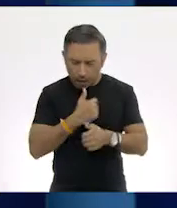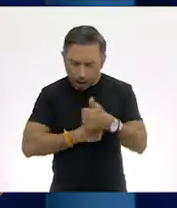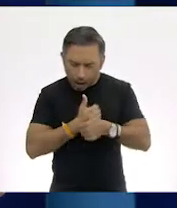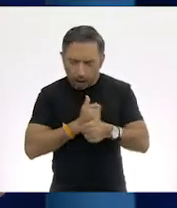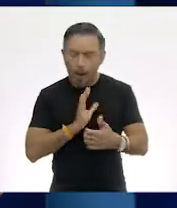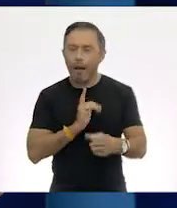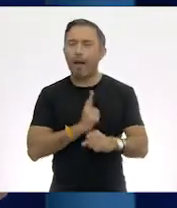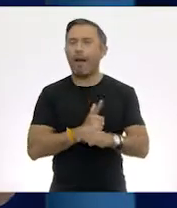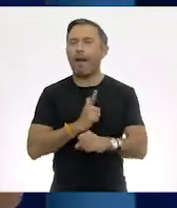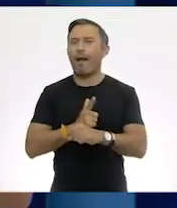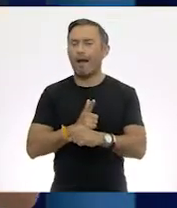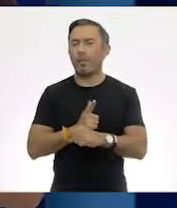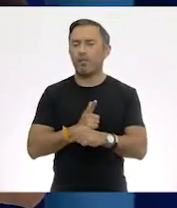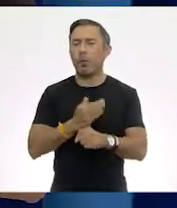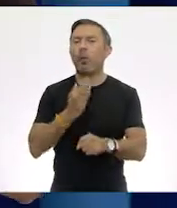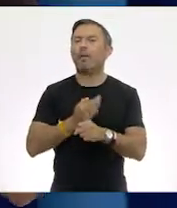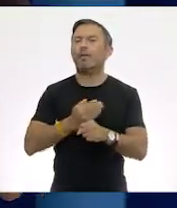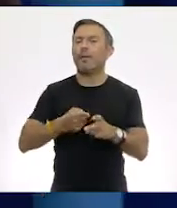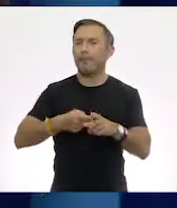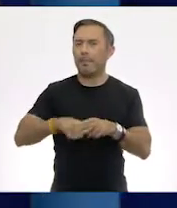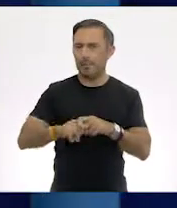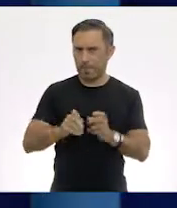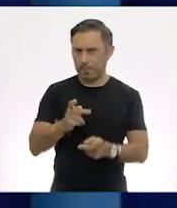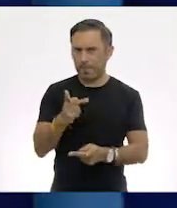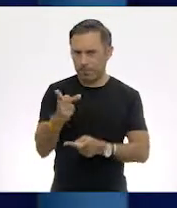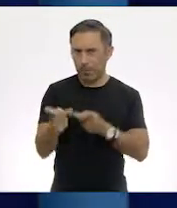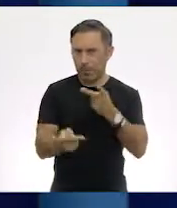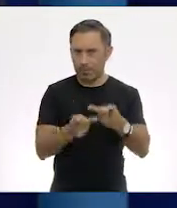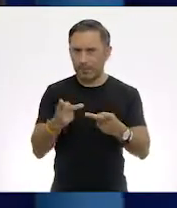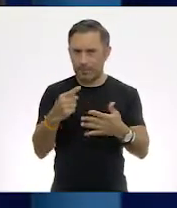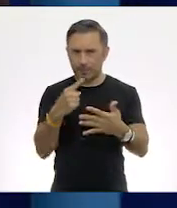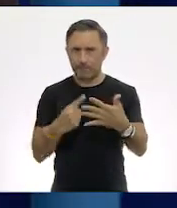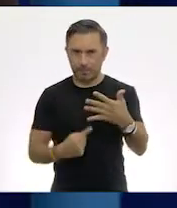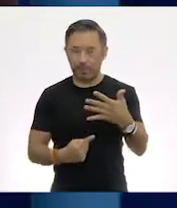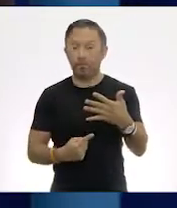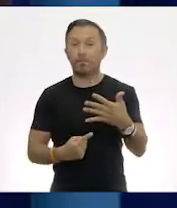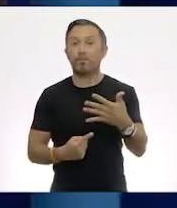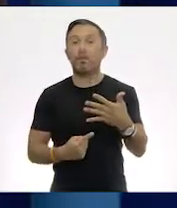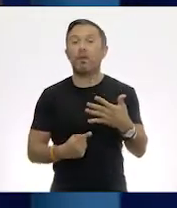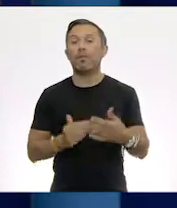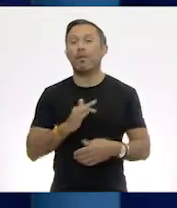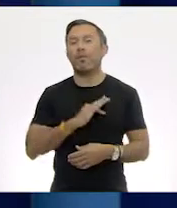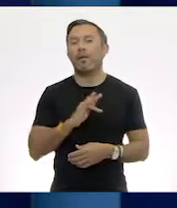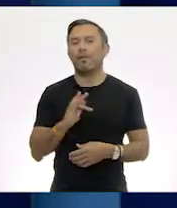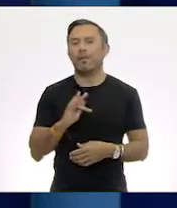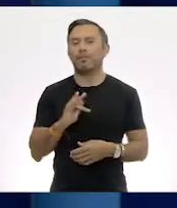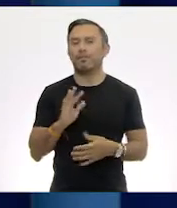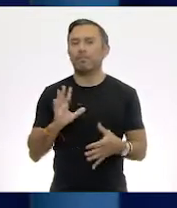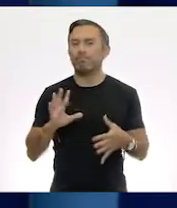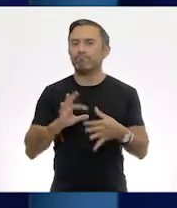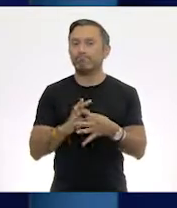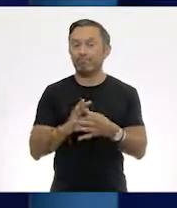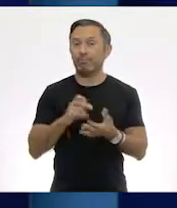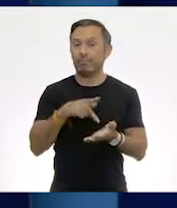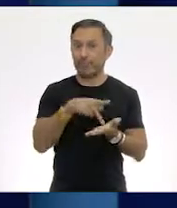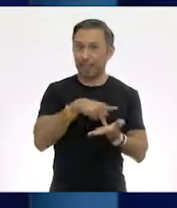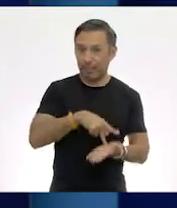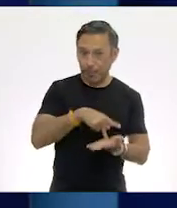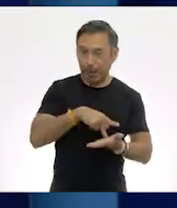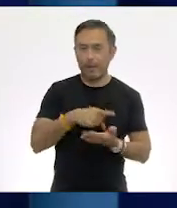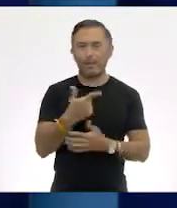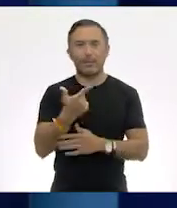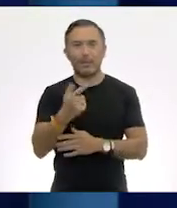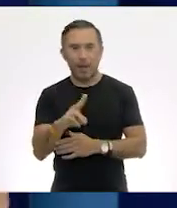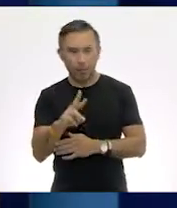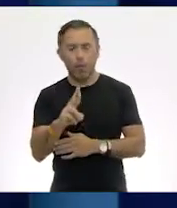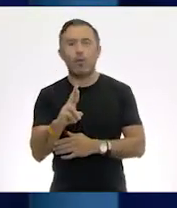unas preguntas para que se puedan relacionar las cantidades entre kilogramo, gramo y